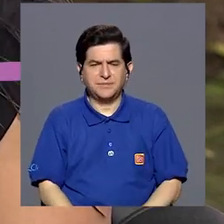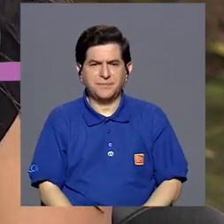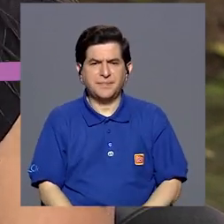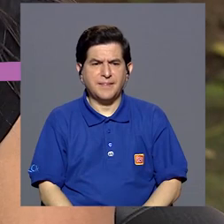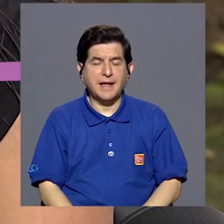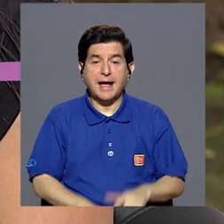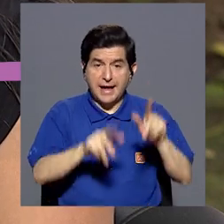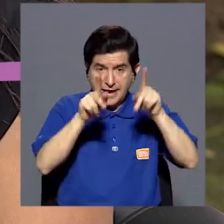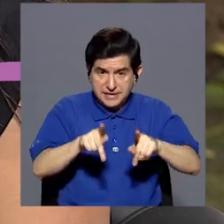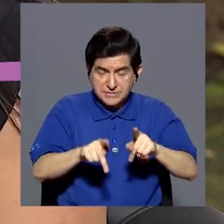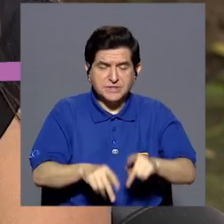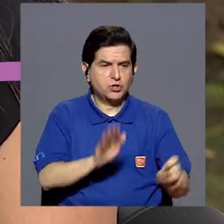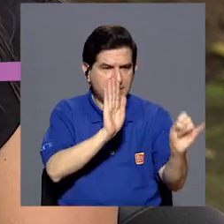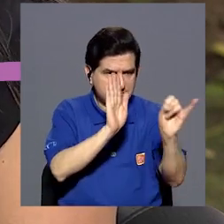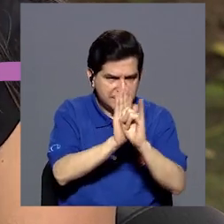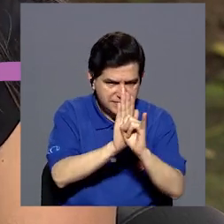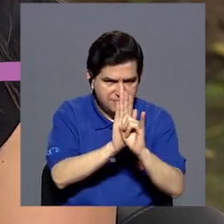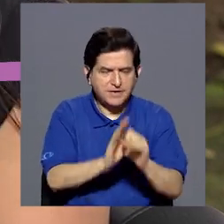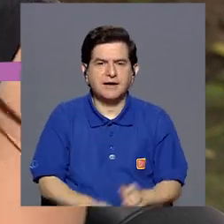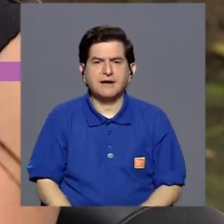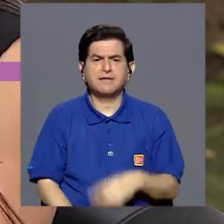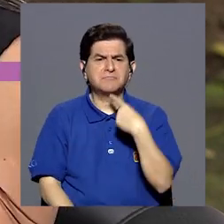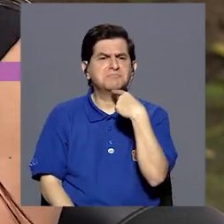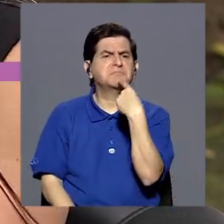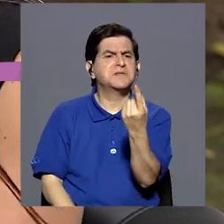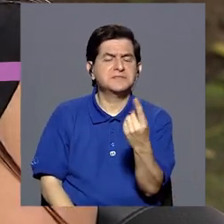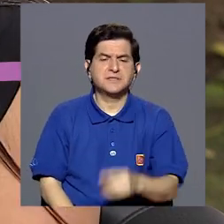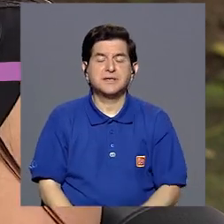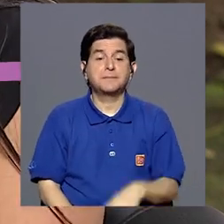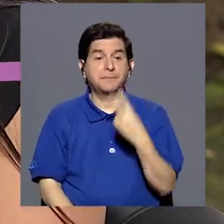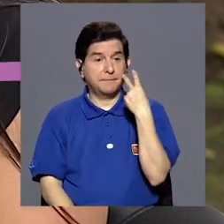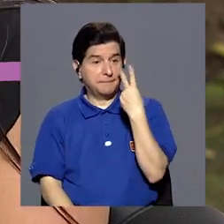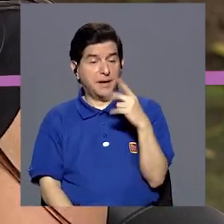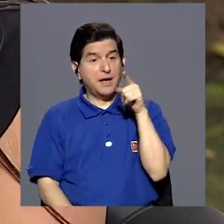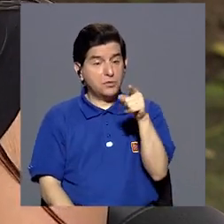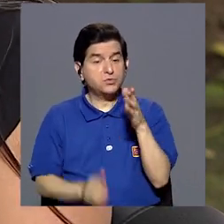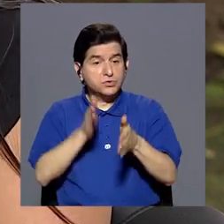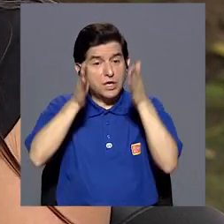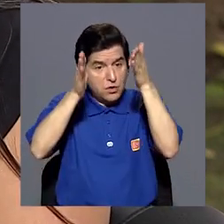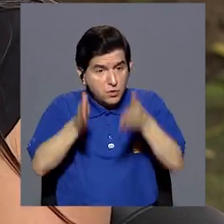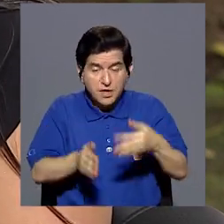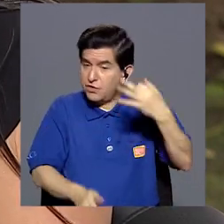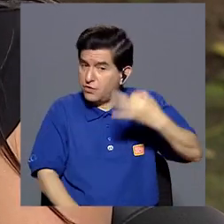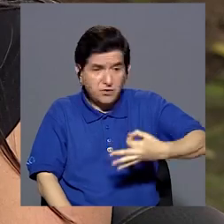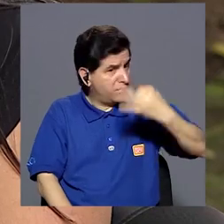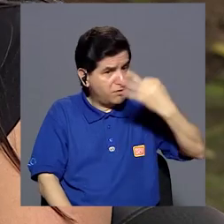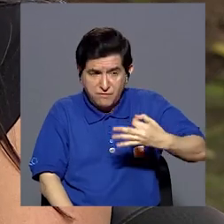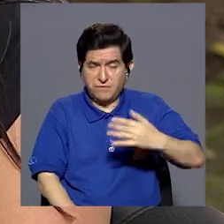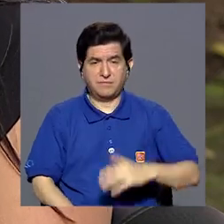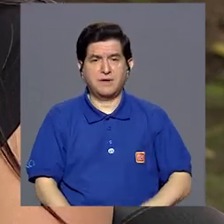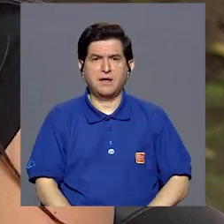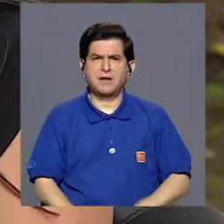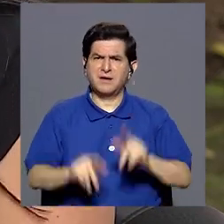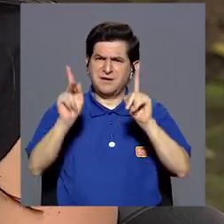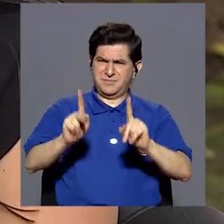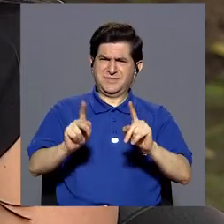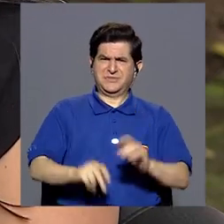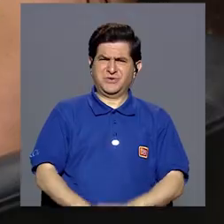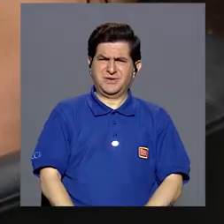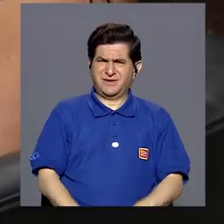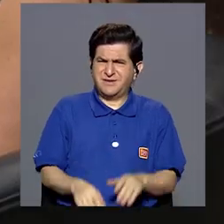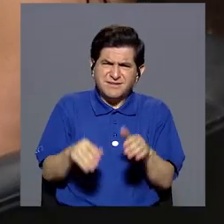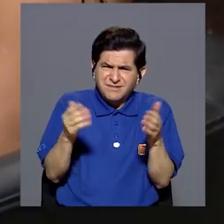buscarlos, identificarlos y decirles, mira, es que sos un cuidador informal. Y la gente es como,